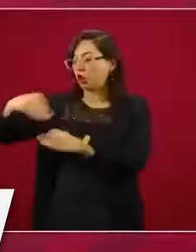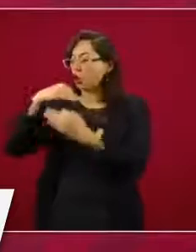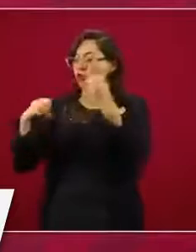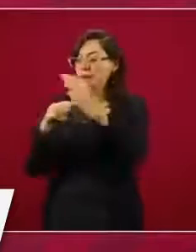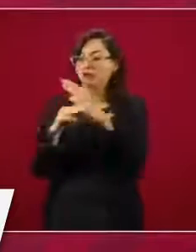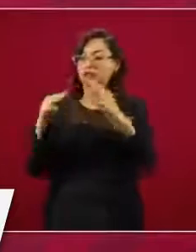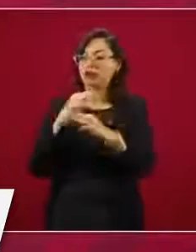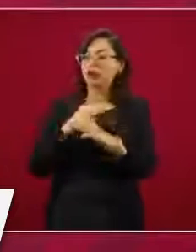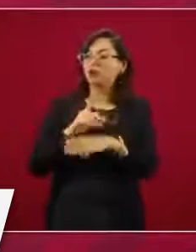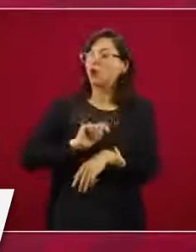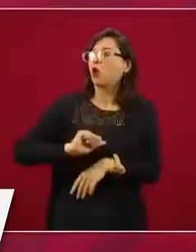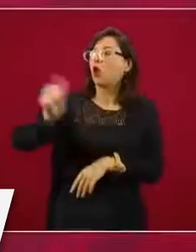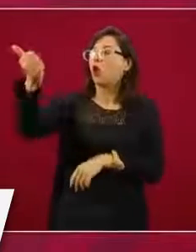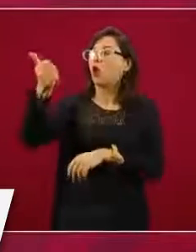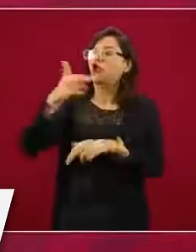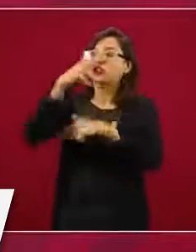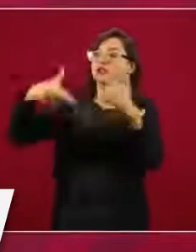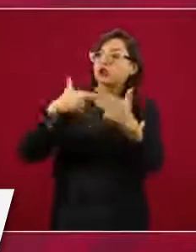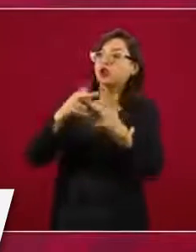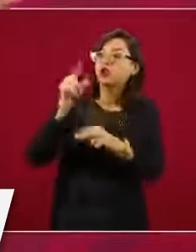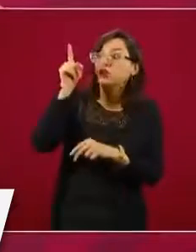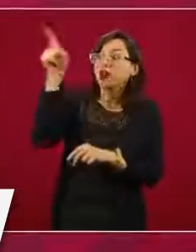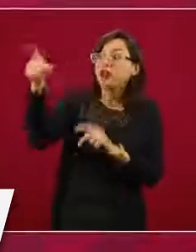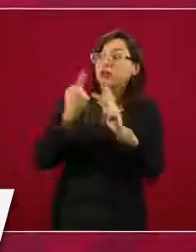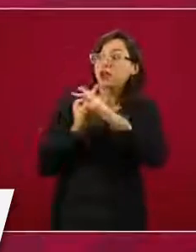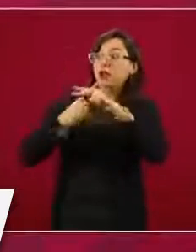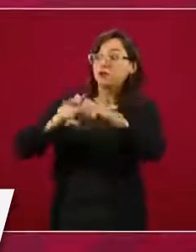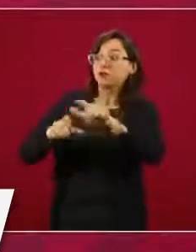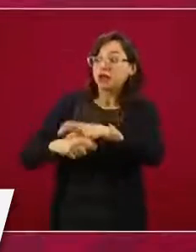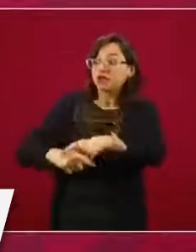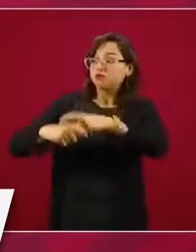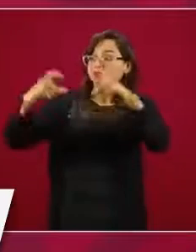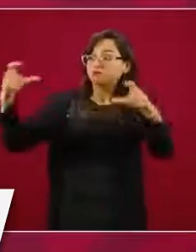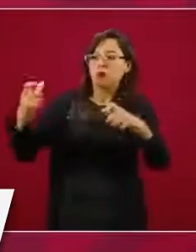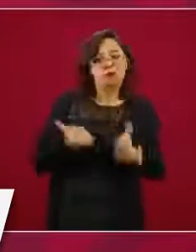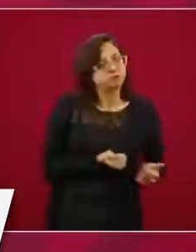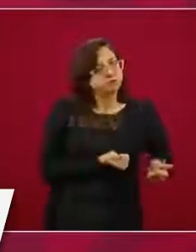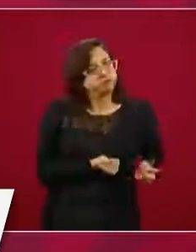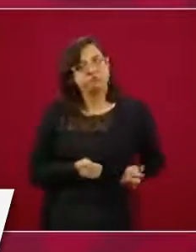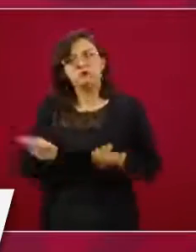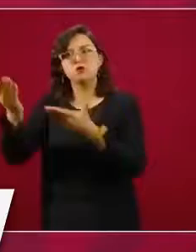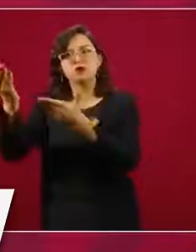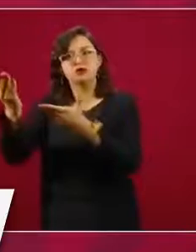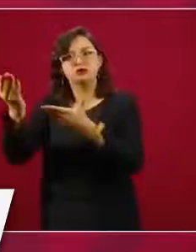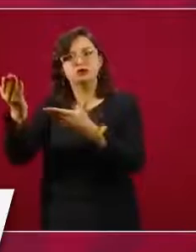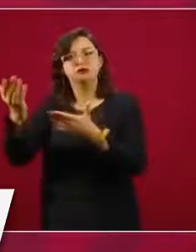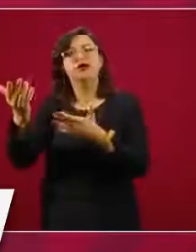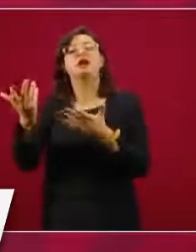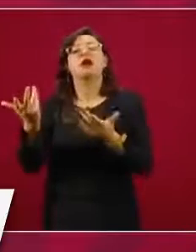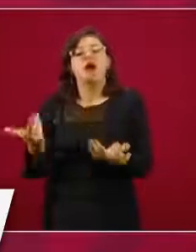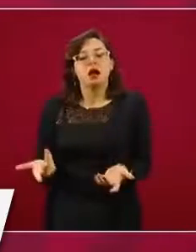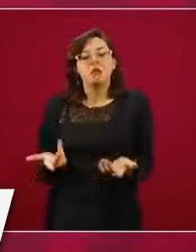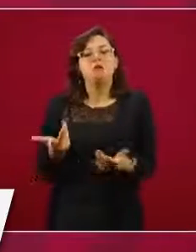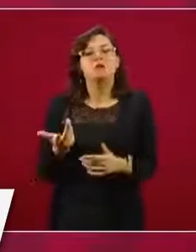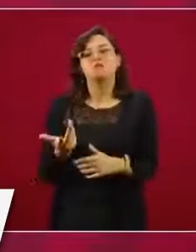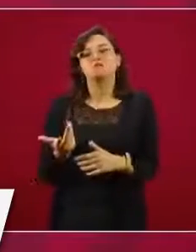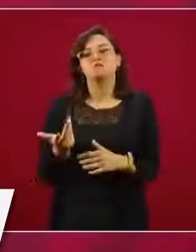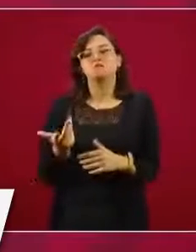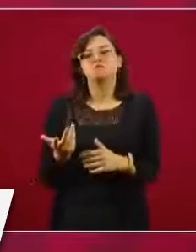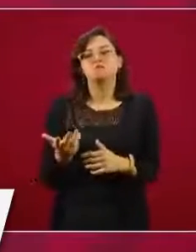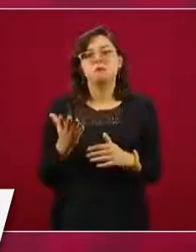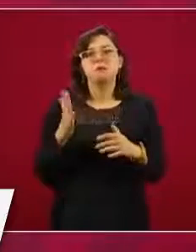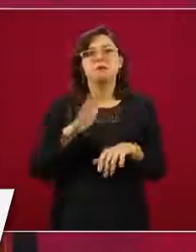a otras regiones del país, a todos los estados del país. Entonces, ya estamos más